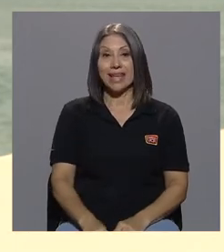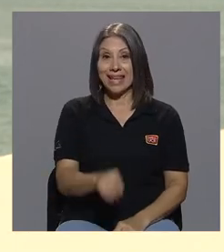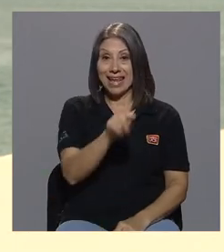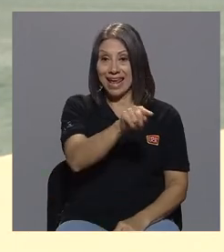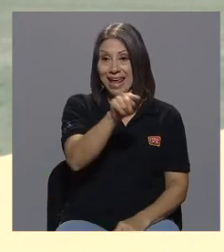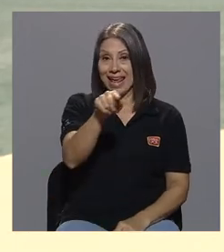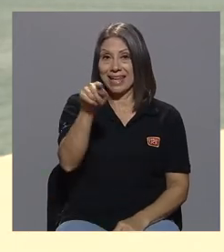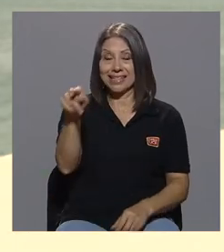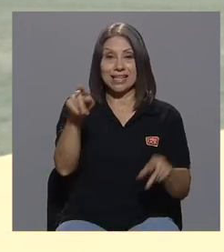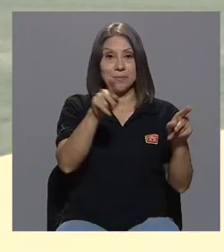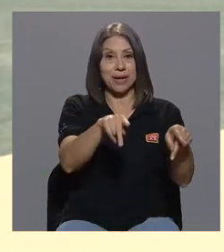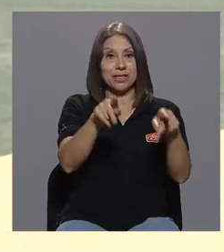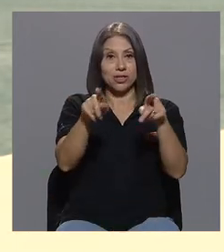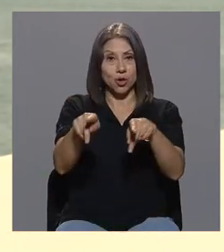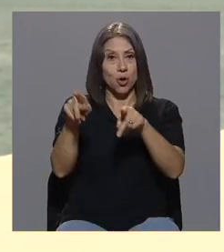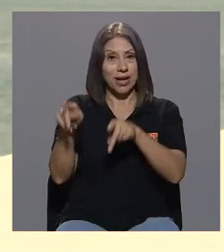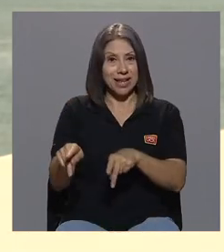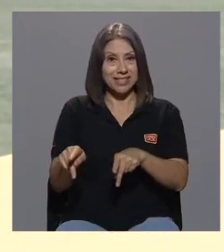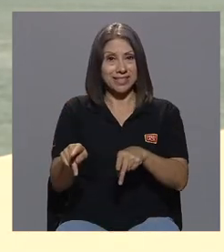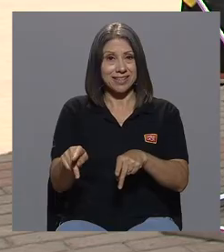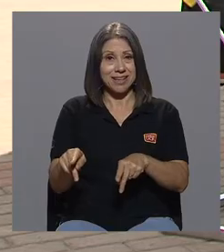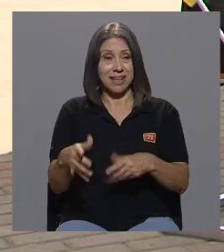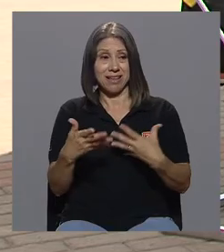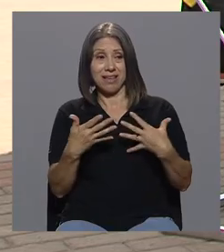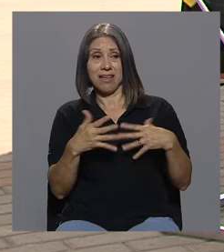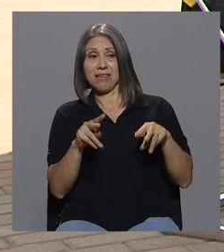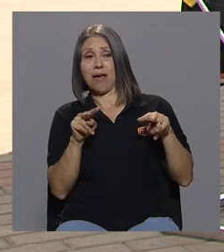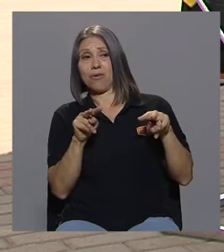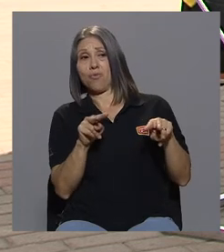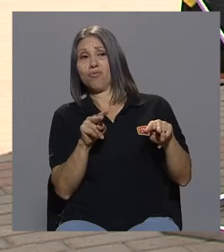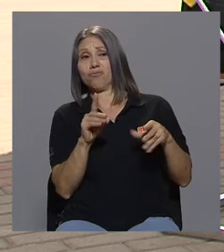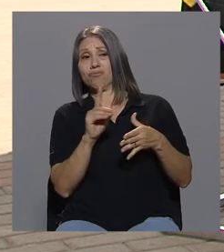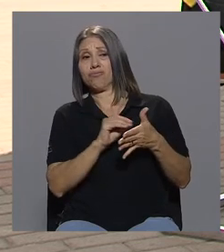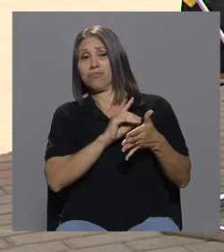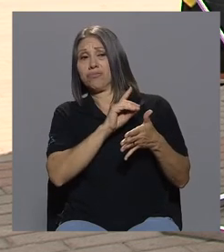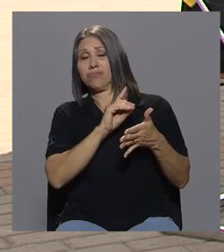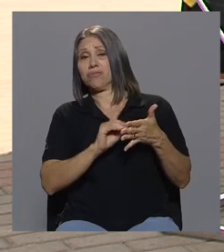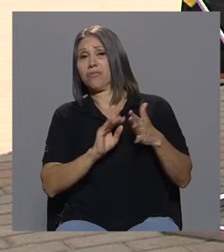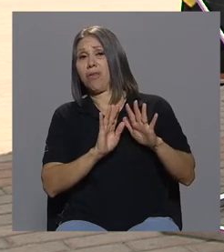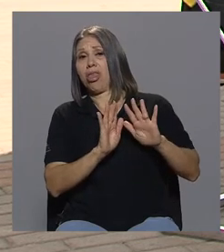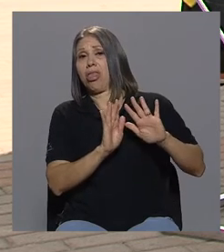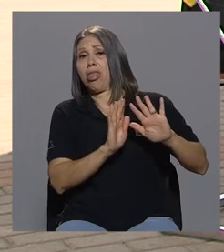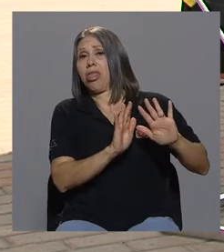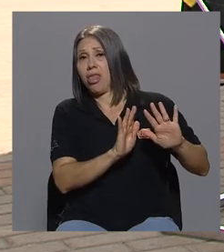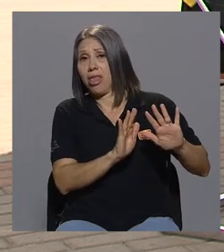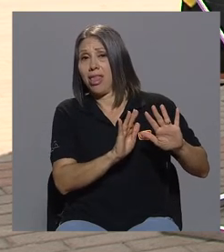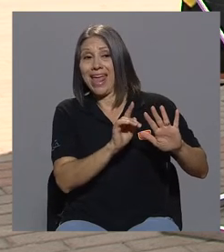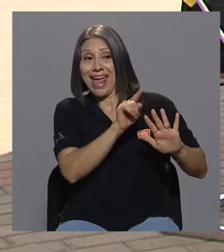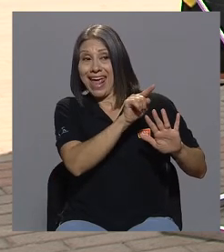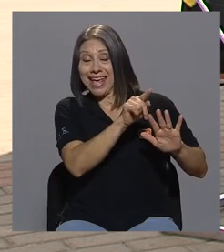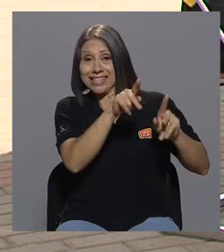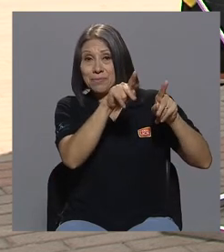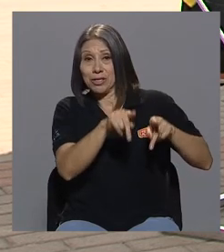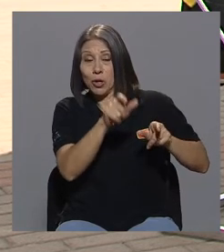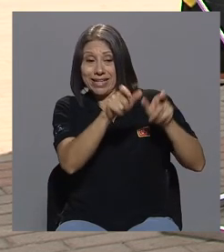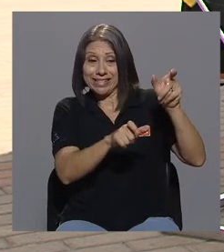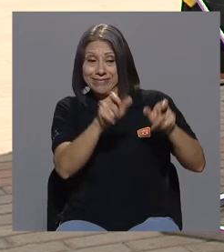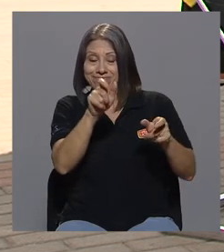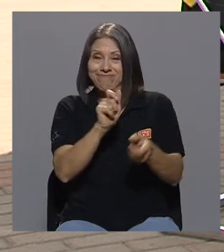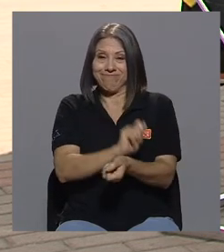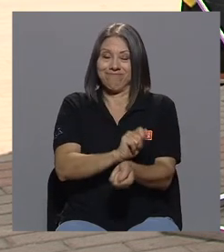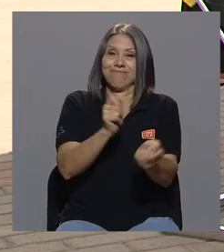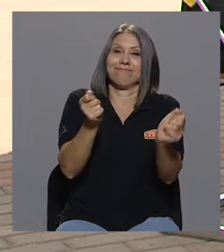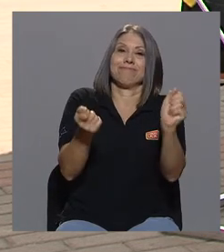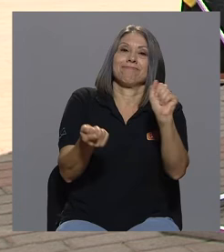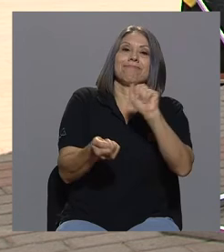que han sido estigmatizadas discriminadas en agentes de cambio y en multiplicadores